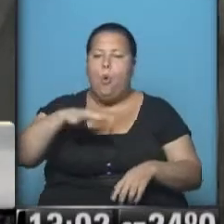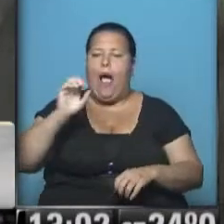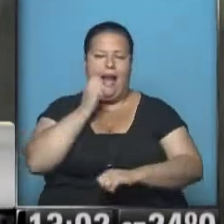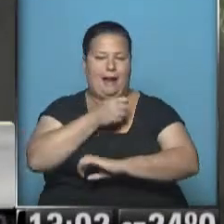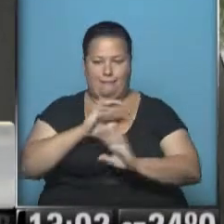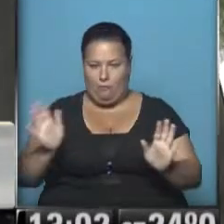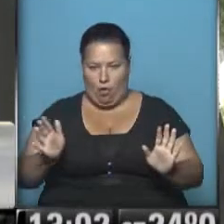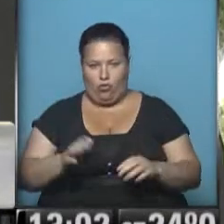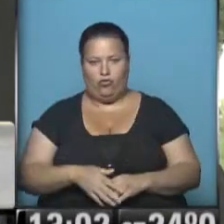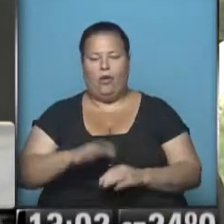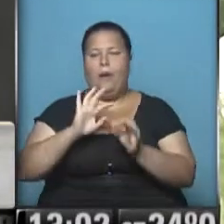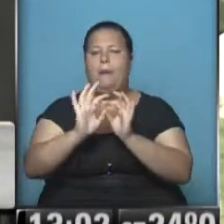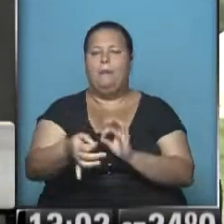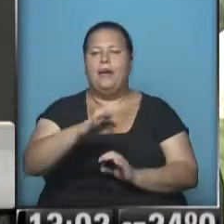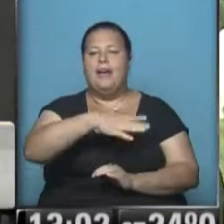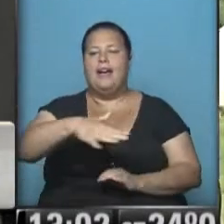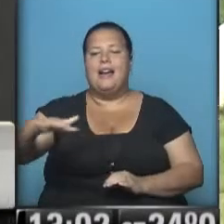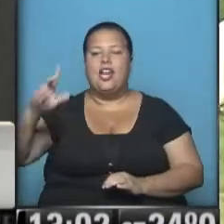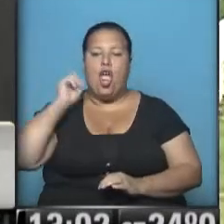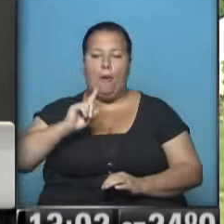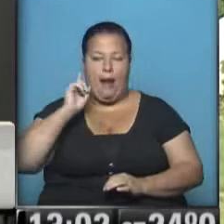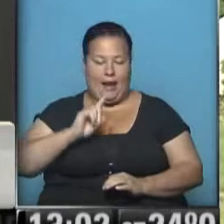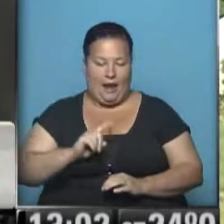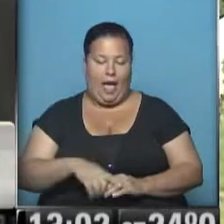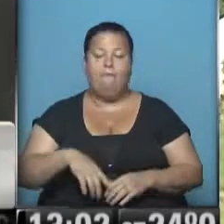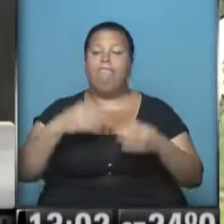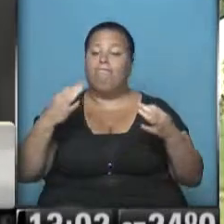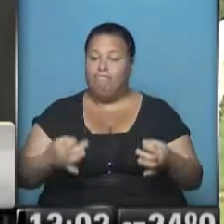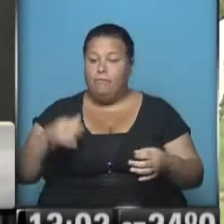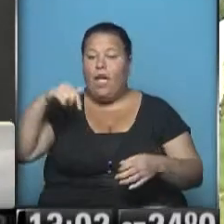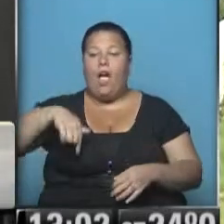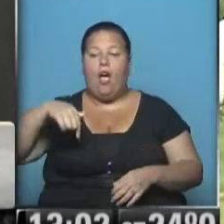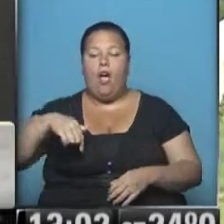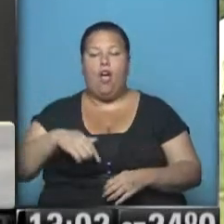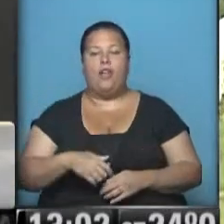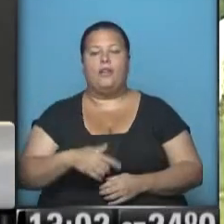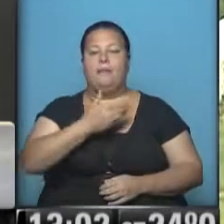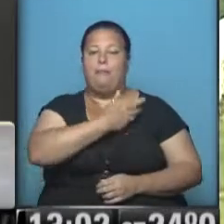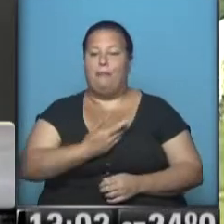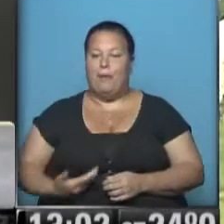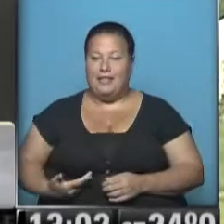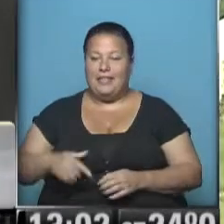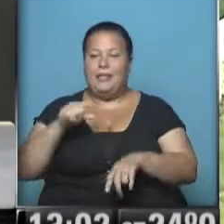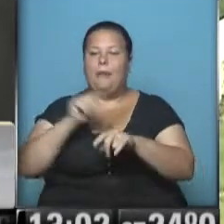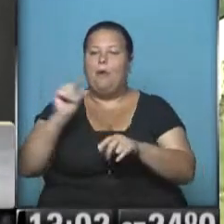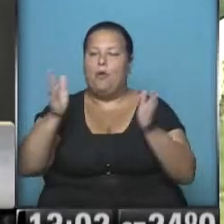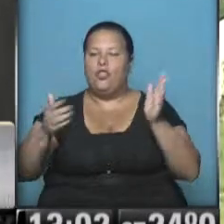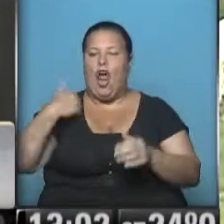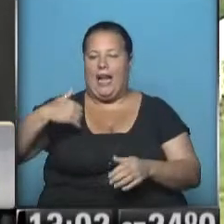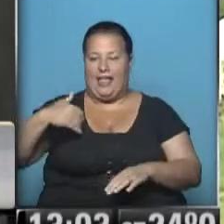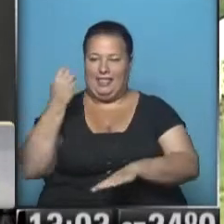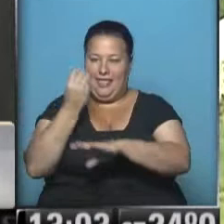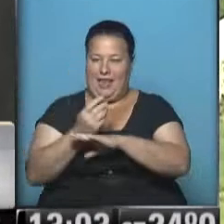espléndido a la vera del río Paraná. Que precisamente en esta presidencia protémpore que tiene la Argentina